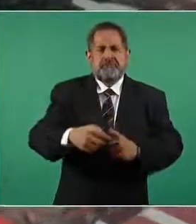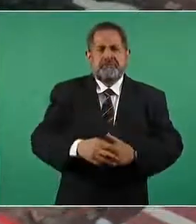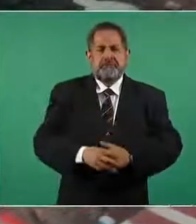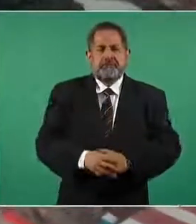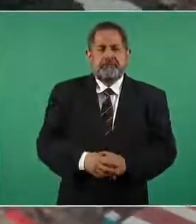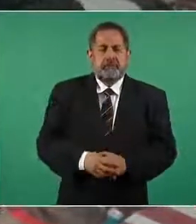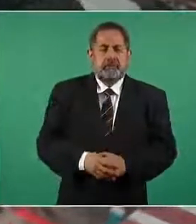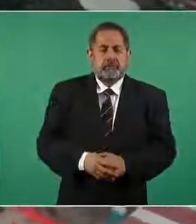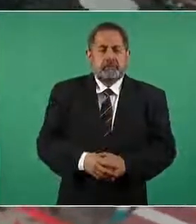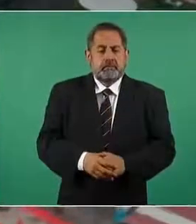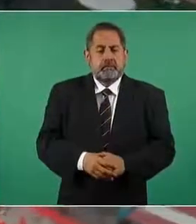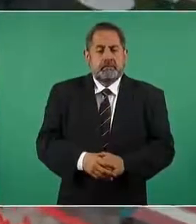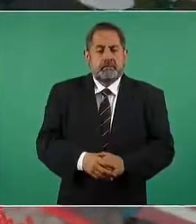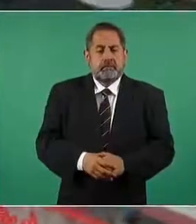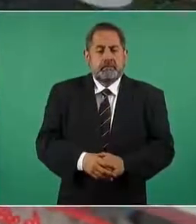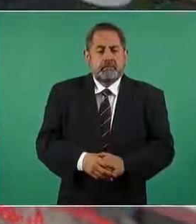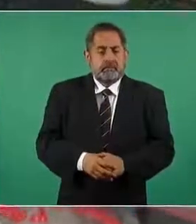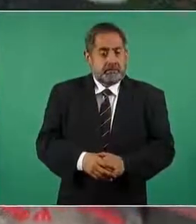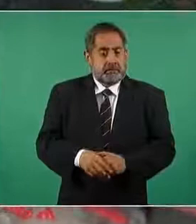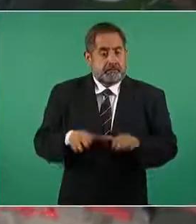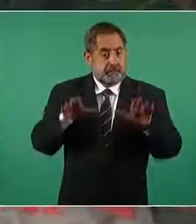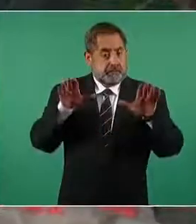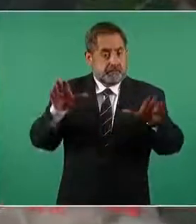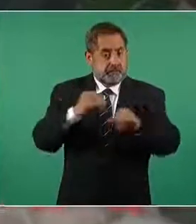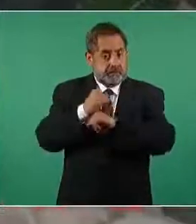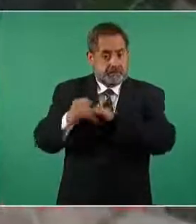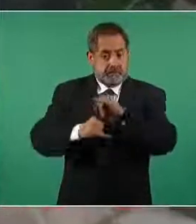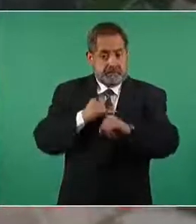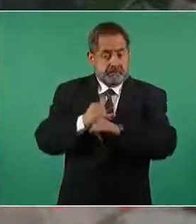El aeropuerto internacional Felipe Ángeles